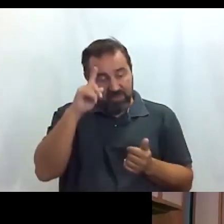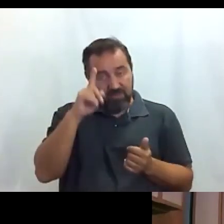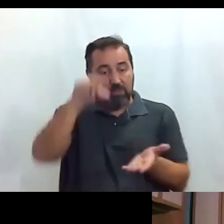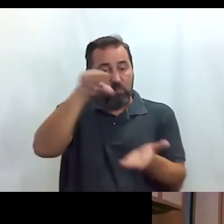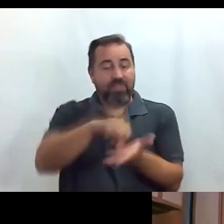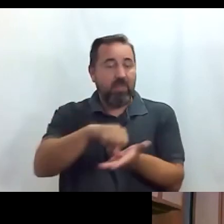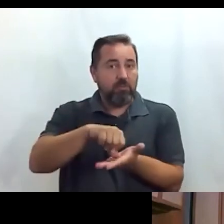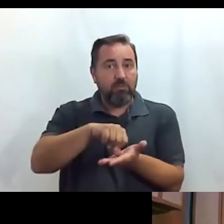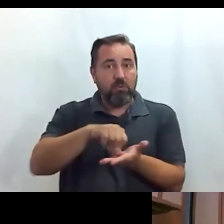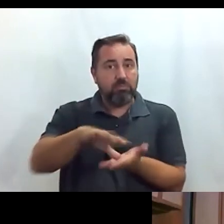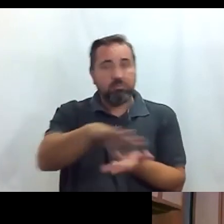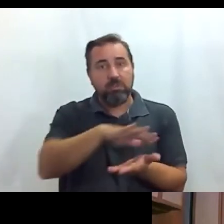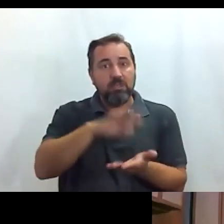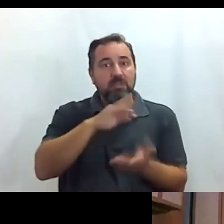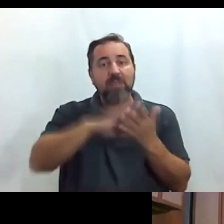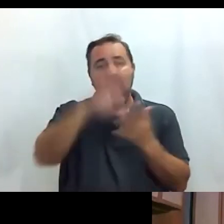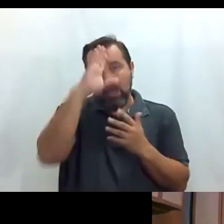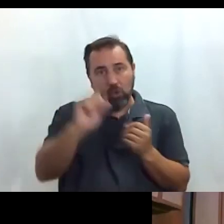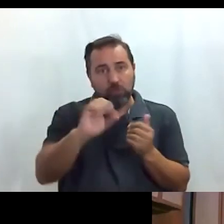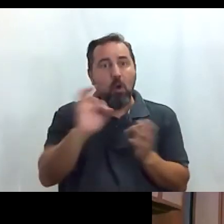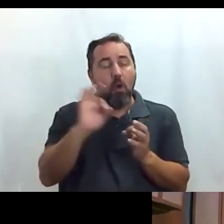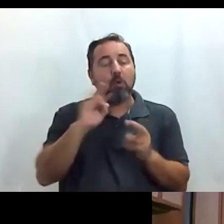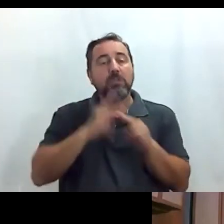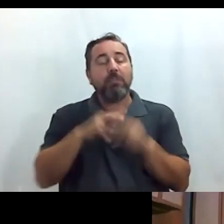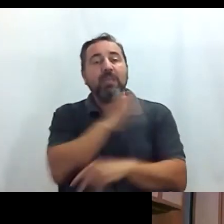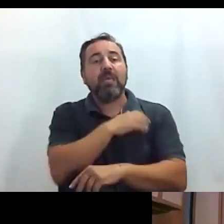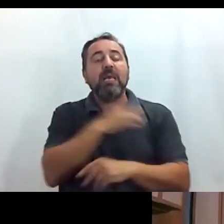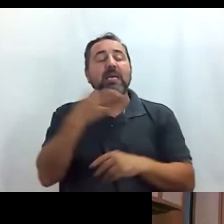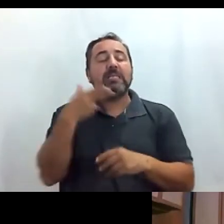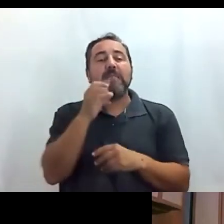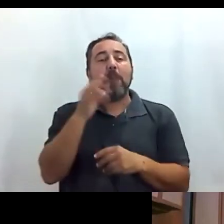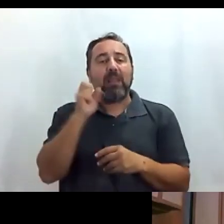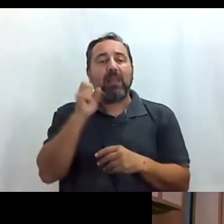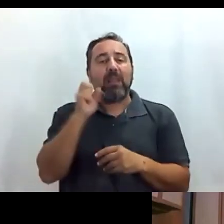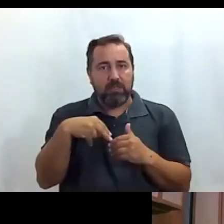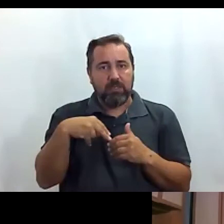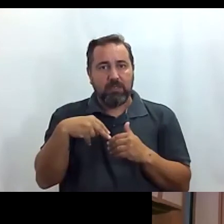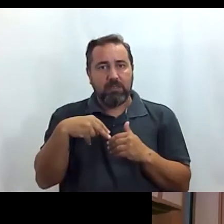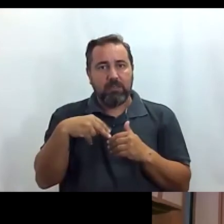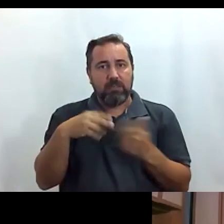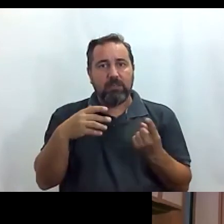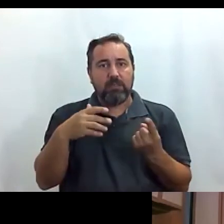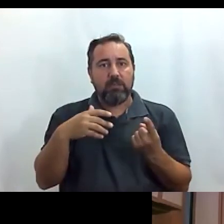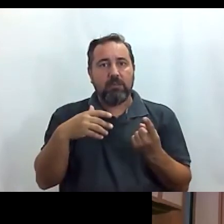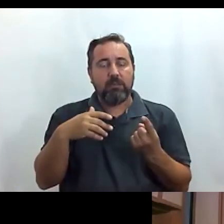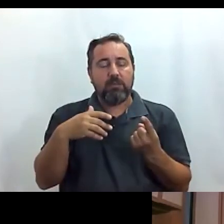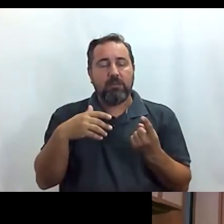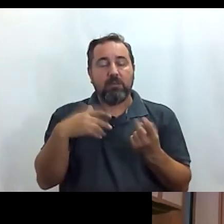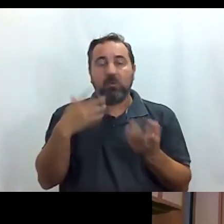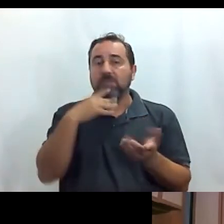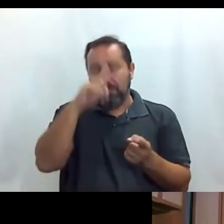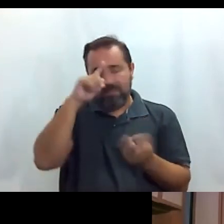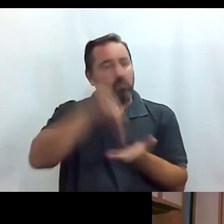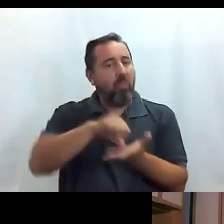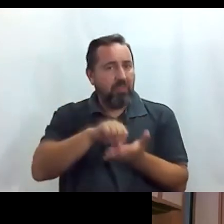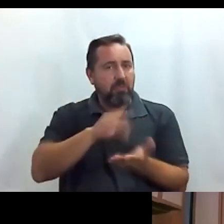tanto en la estación de Atocha como en la estación de Chamartín y te deja muy en el centro de la ciudad